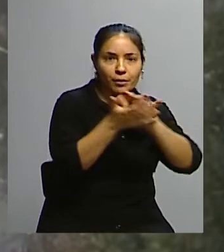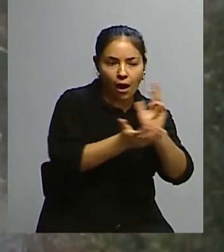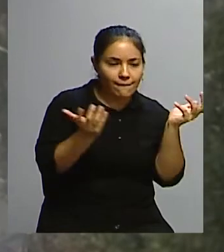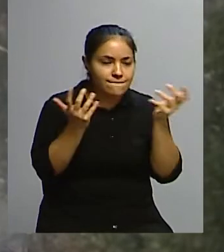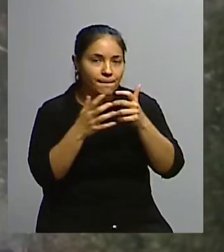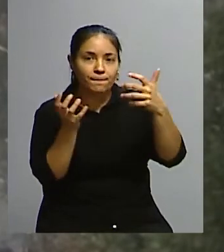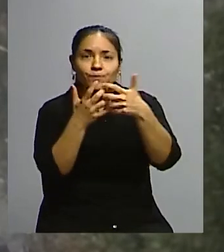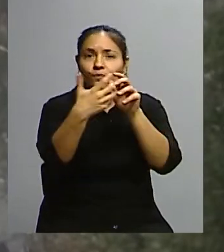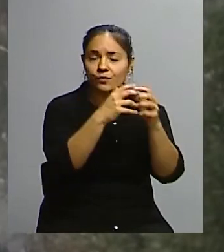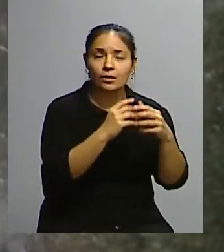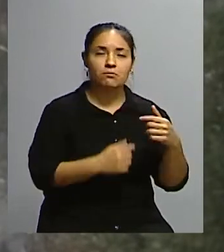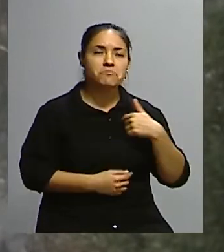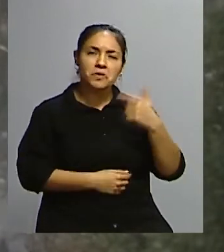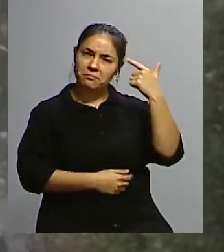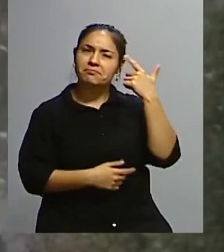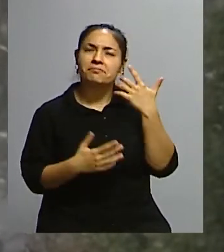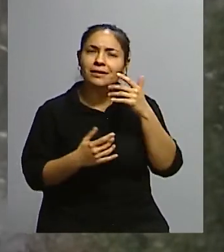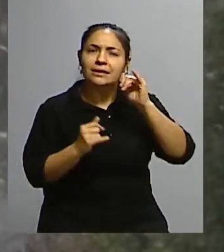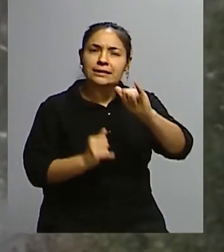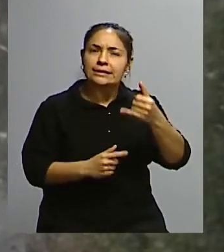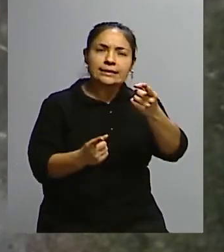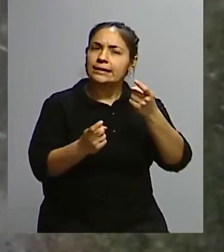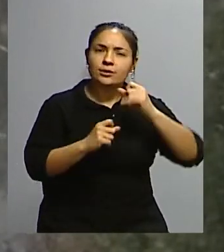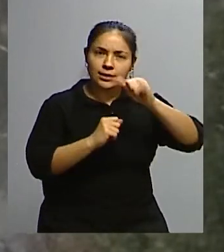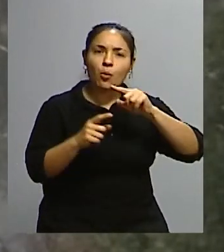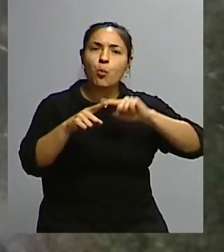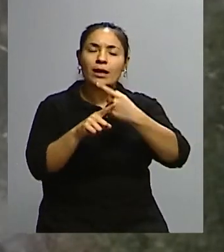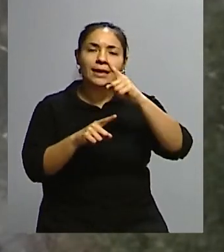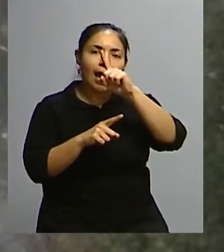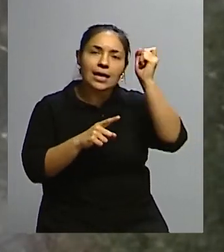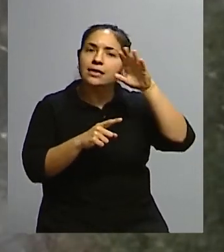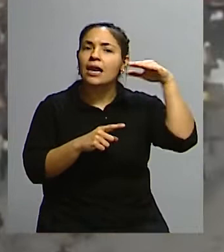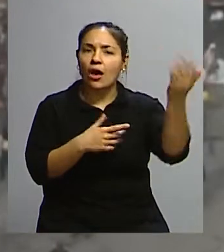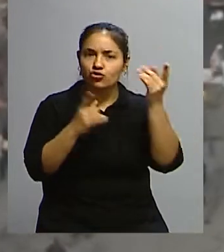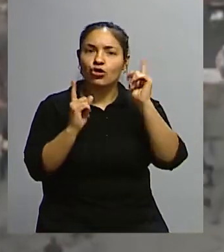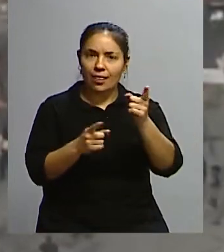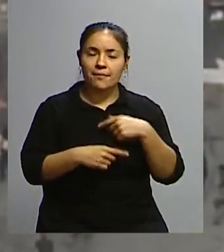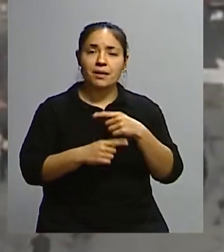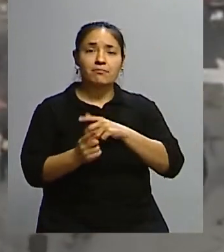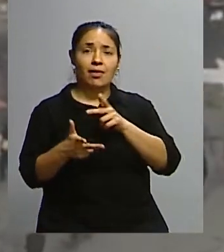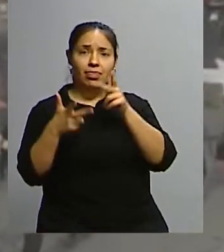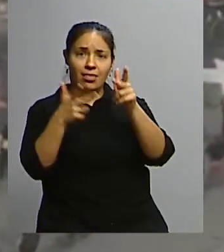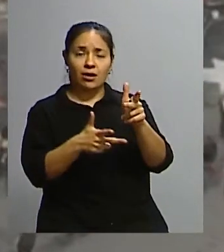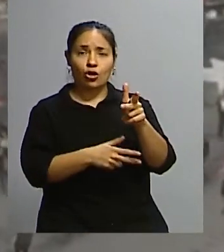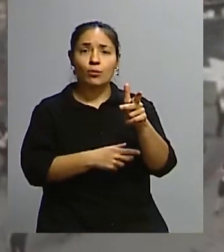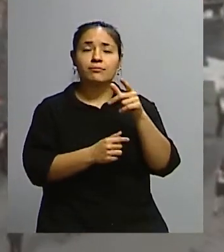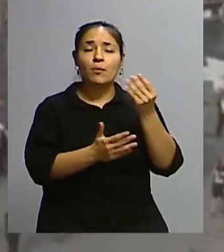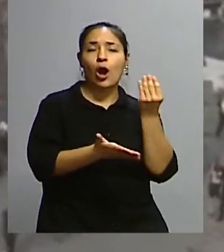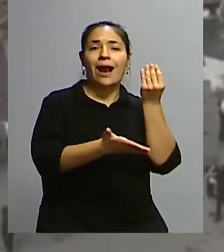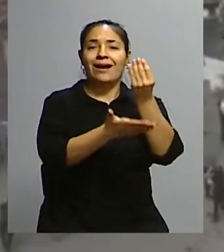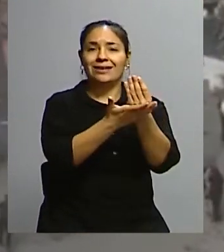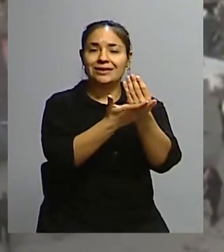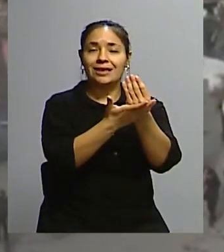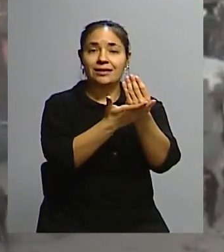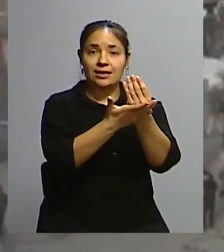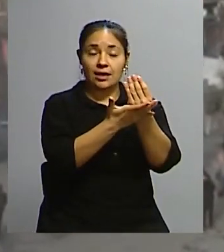necesitamos una política exterior, y lo ha dicho recientemente nuestra canciller, que ha